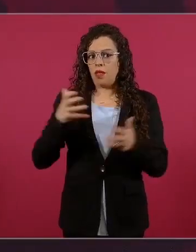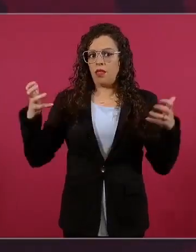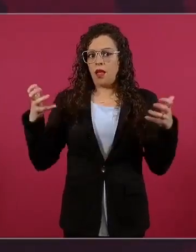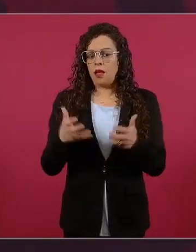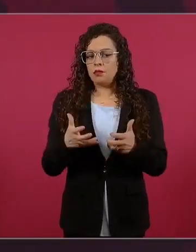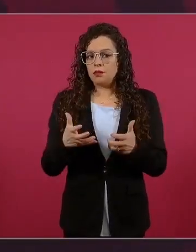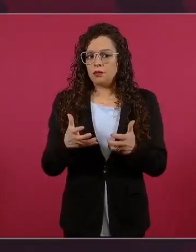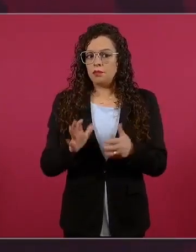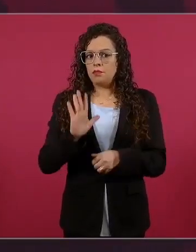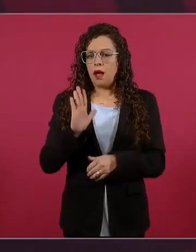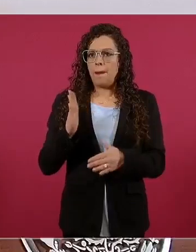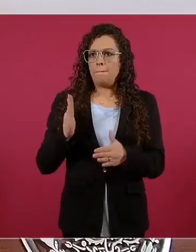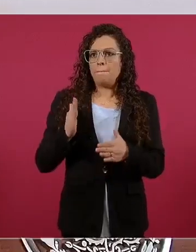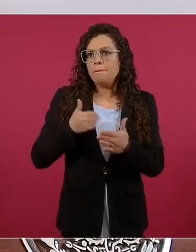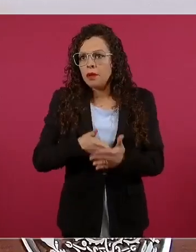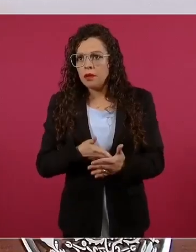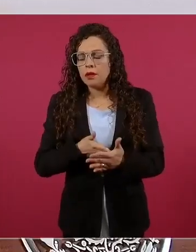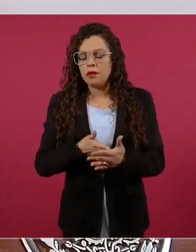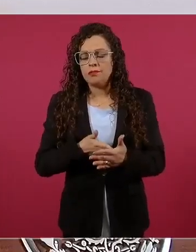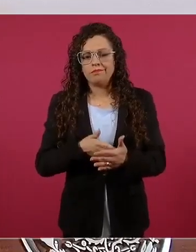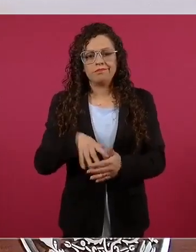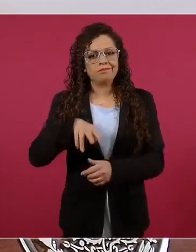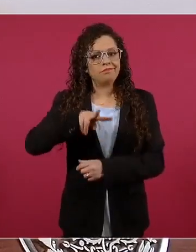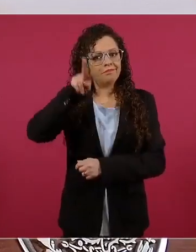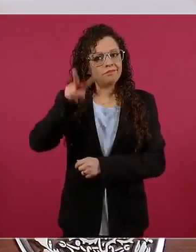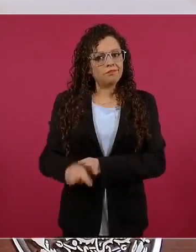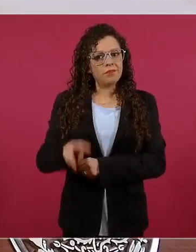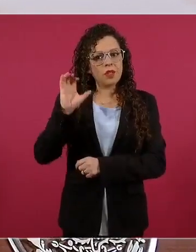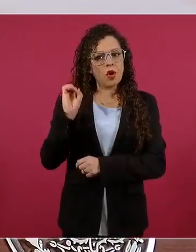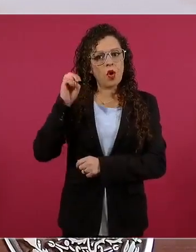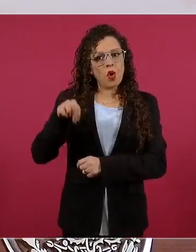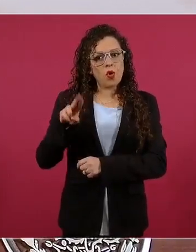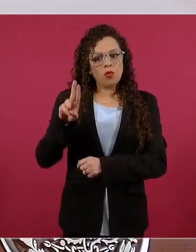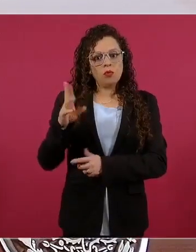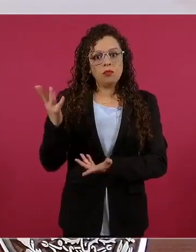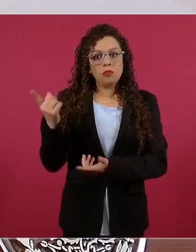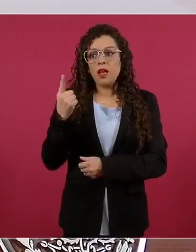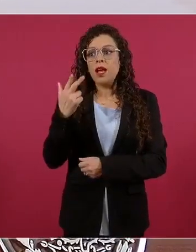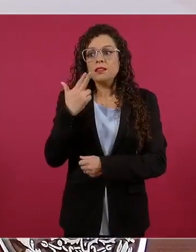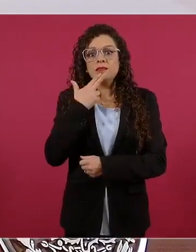está convertida la ONU en un cero a la izquierda,